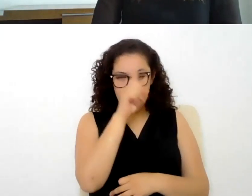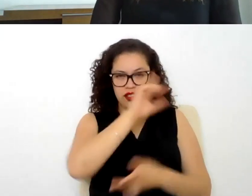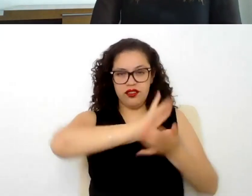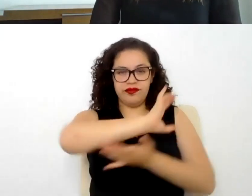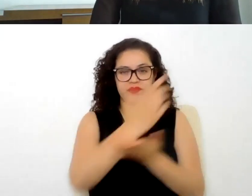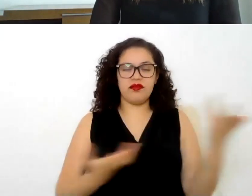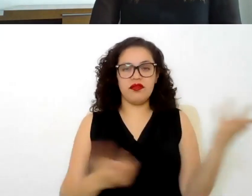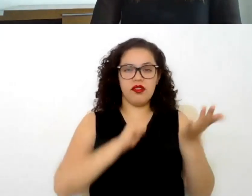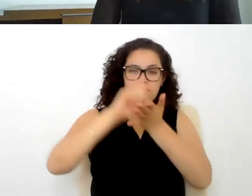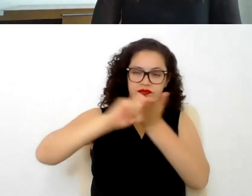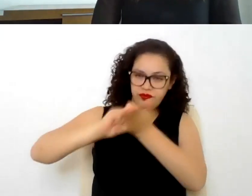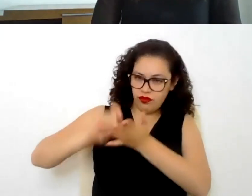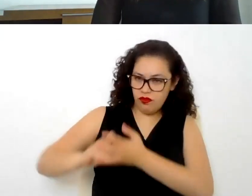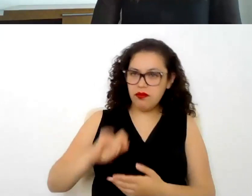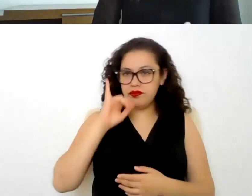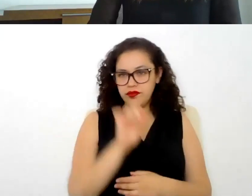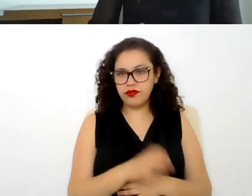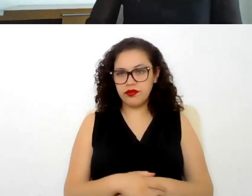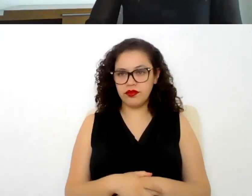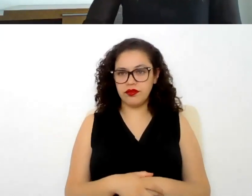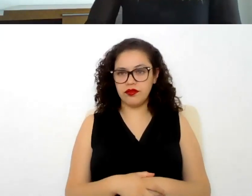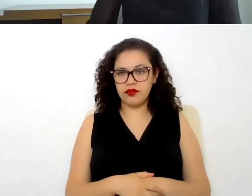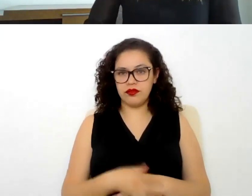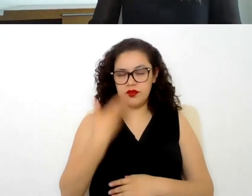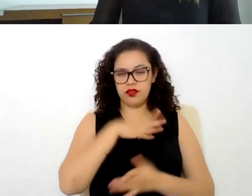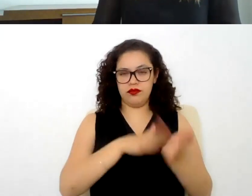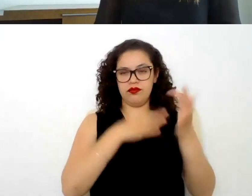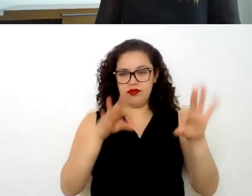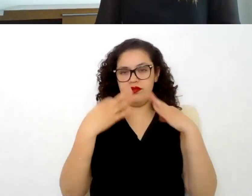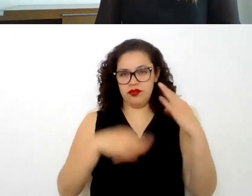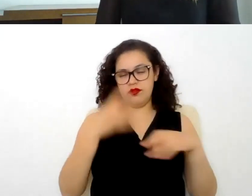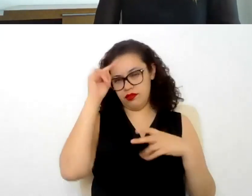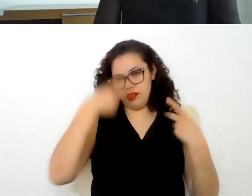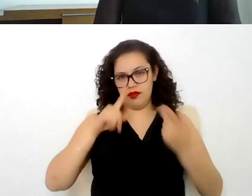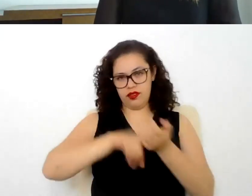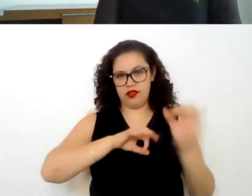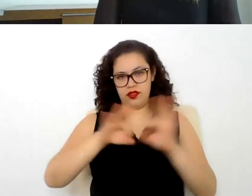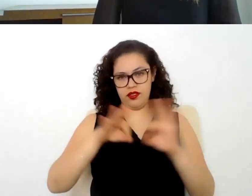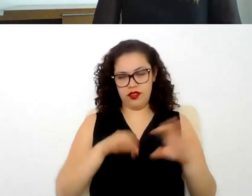celebren por escrito y se tenga el archivo de todos y cada uno de nuestros trabajadores